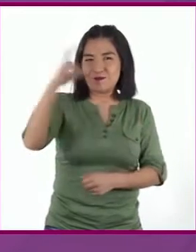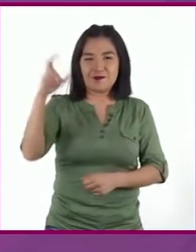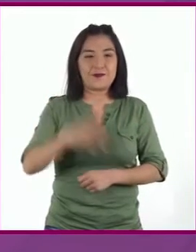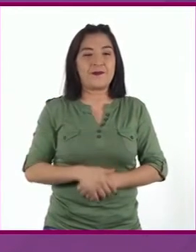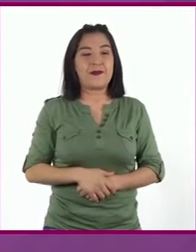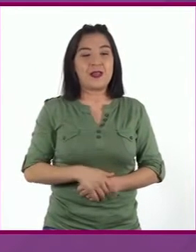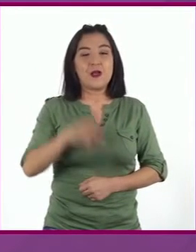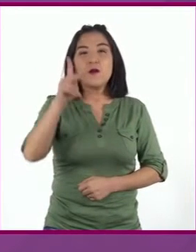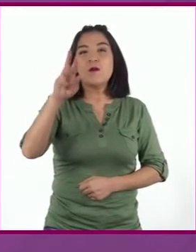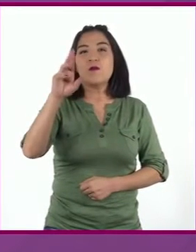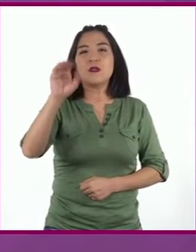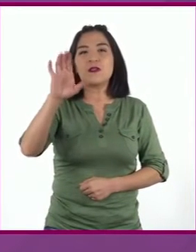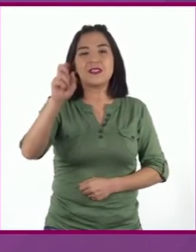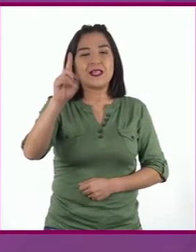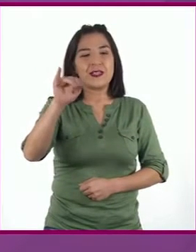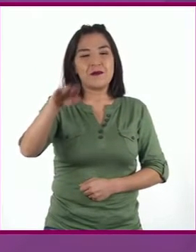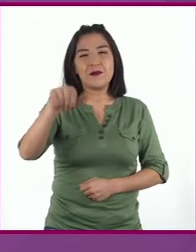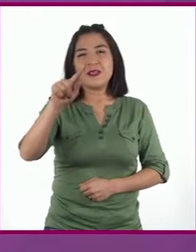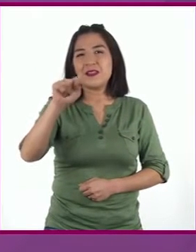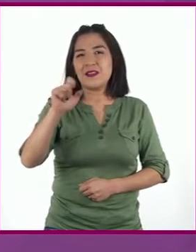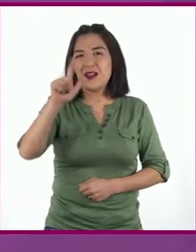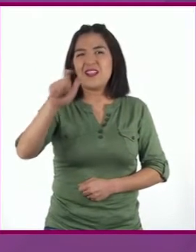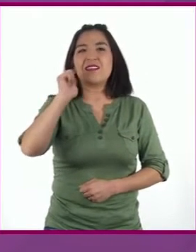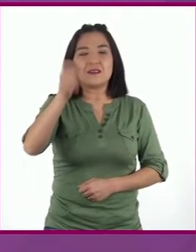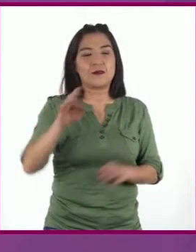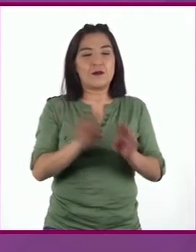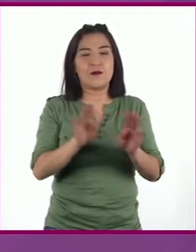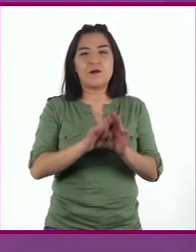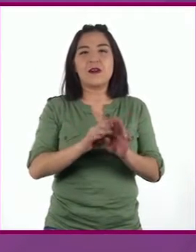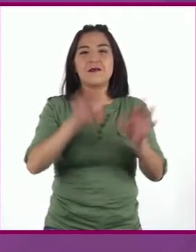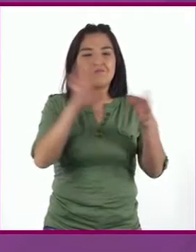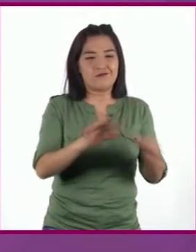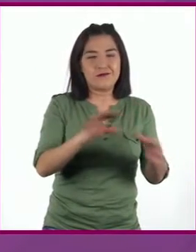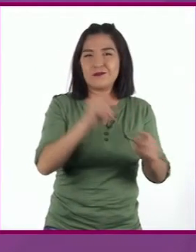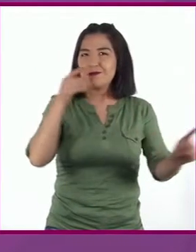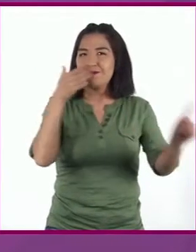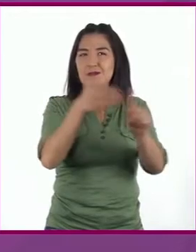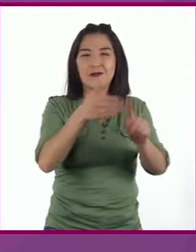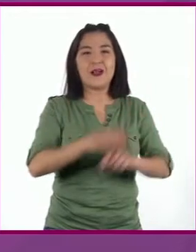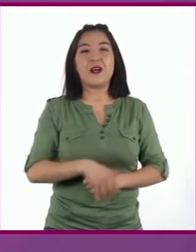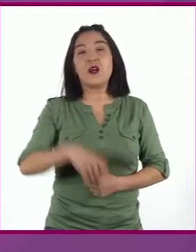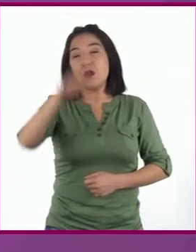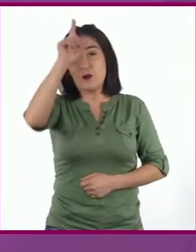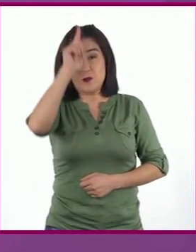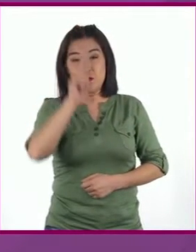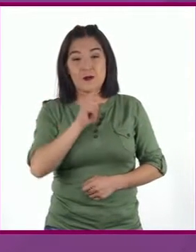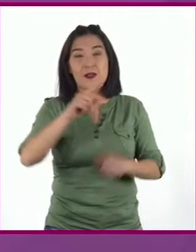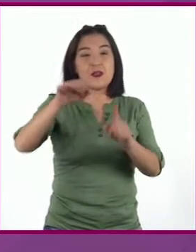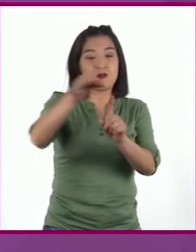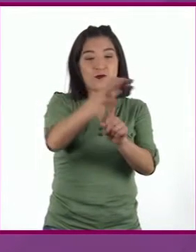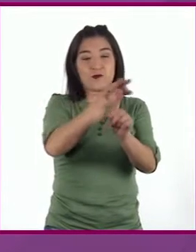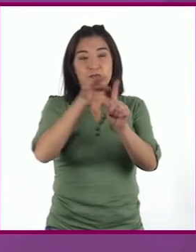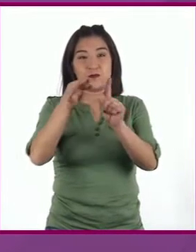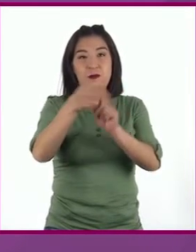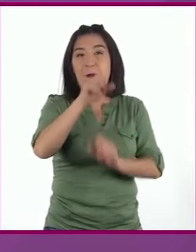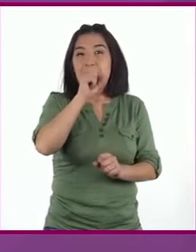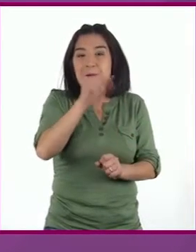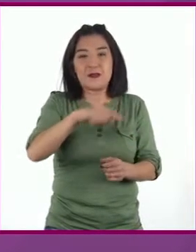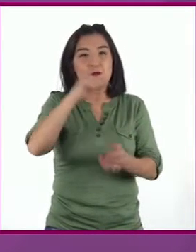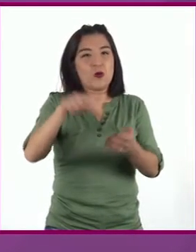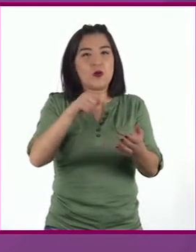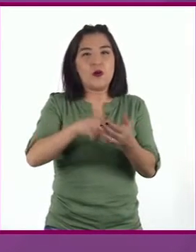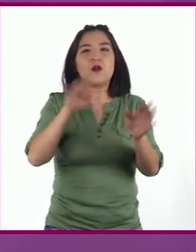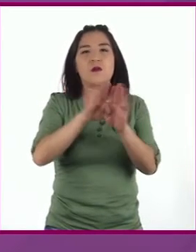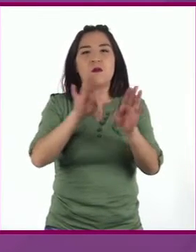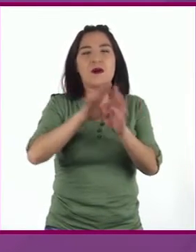Procedimental. Revela un método específico. Luna. Gira sobre sí misma y se traslada